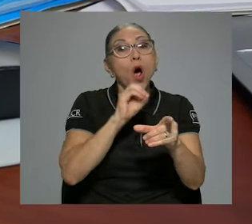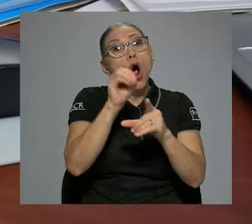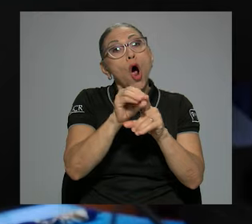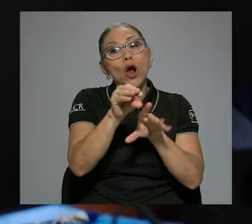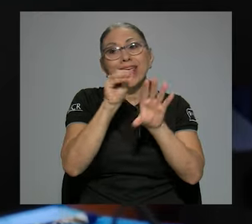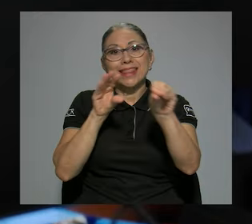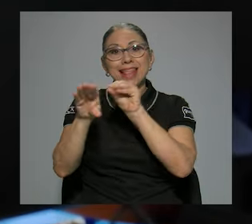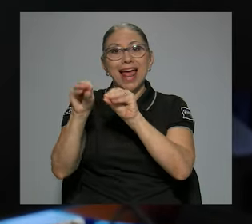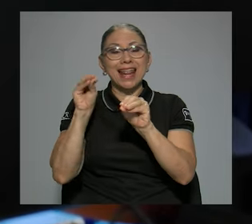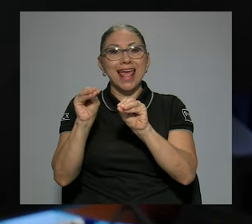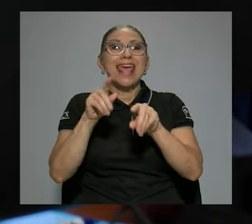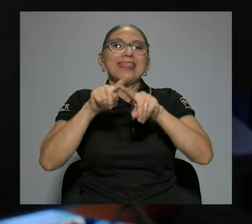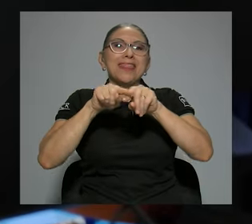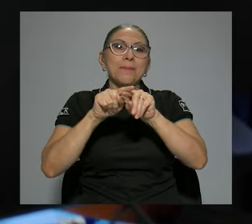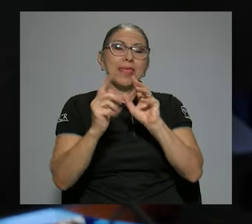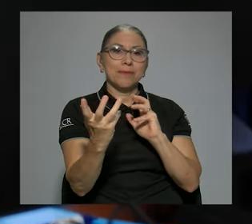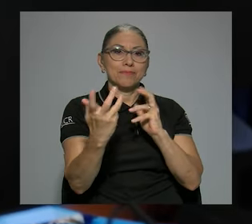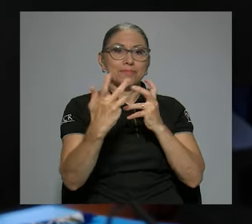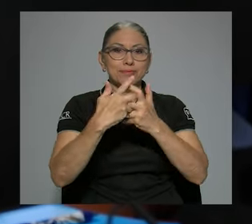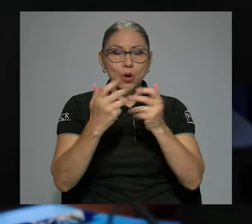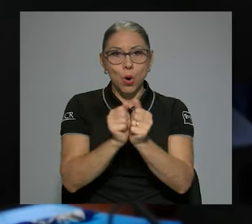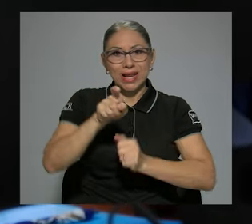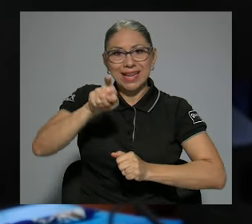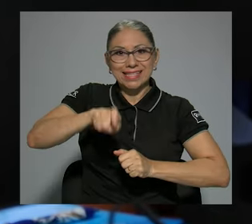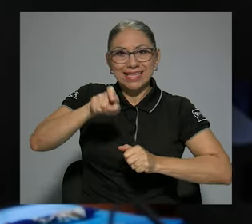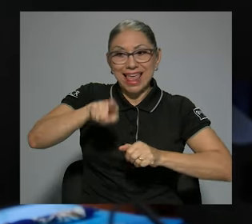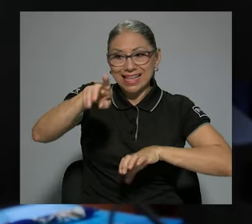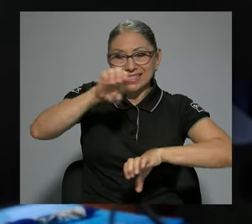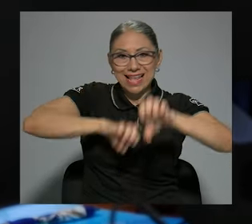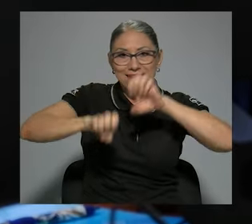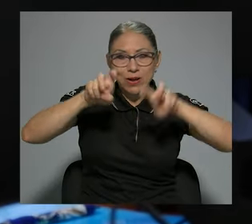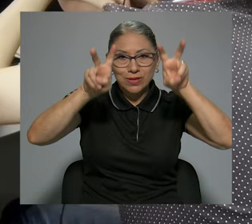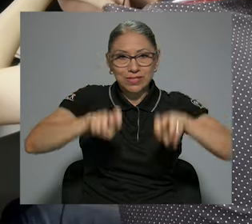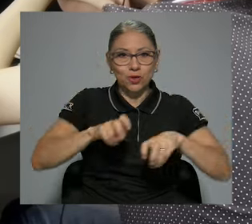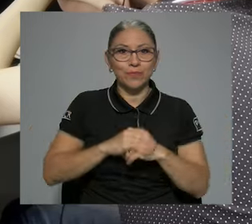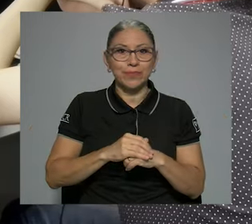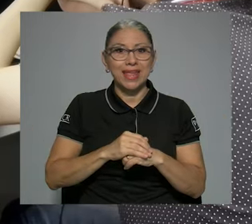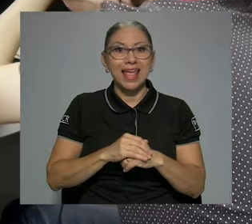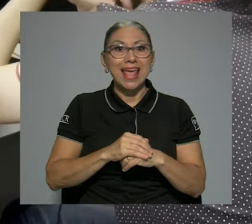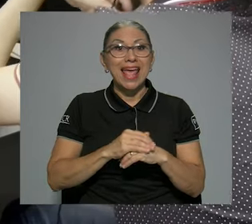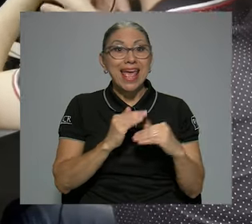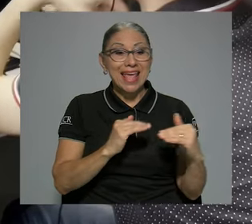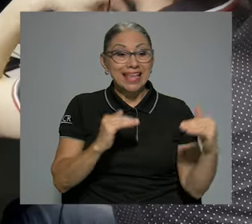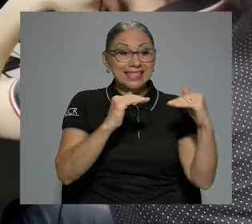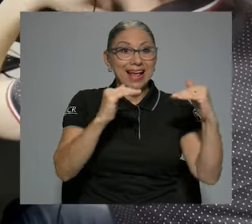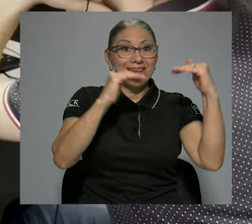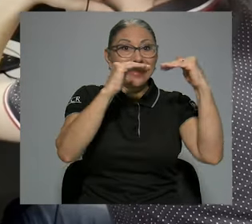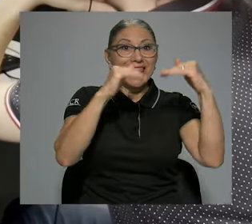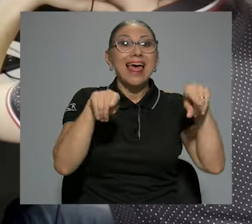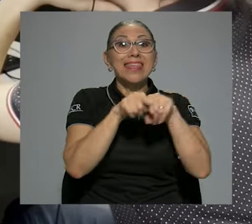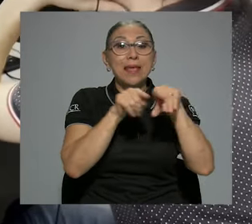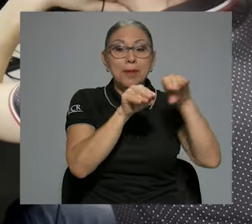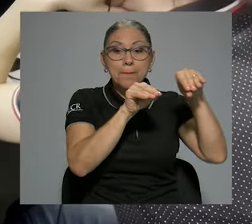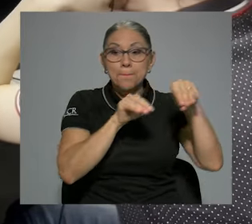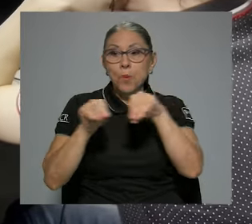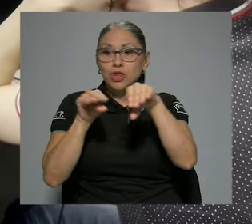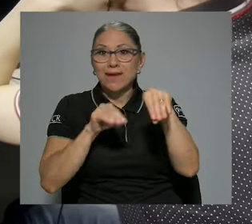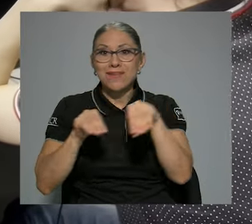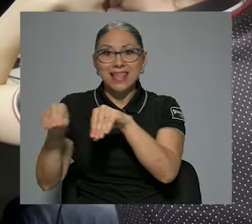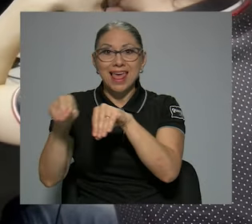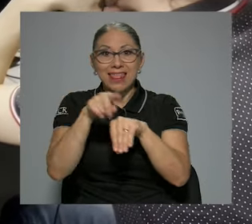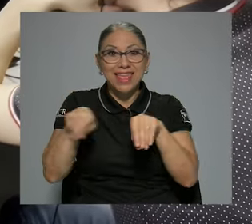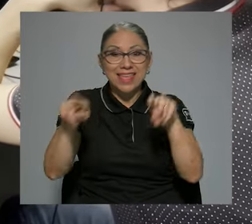elementos de acuerdo con las necesidades de la evaluación. La escalabilidad y la portabilidad en esta aplicación